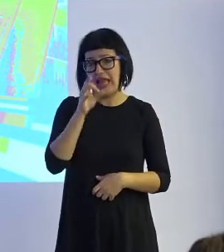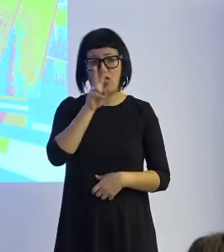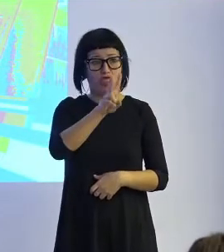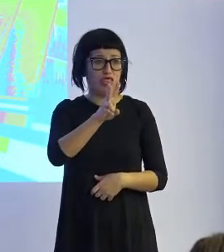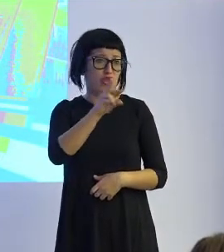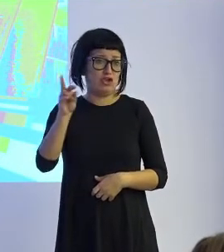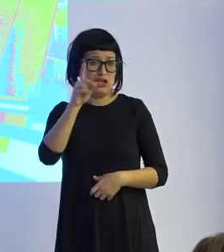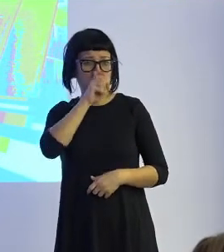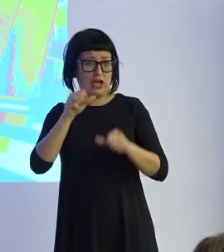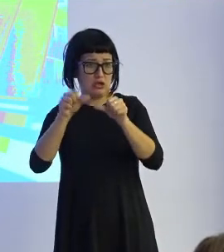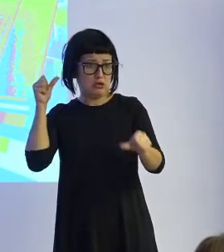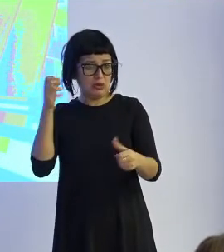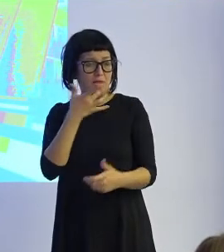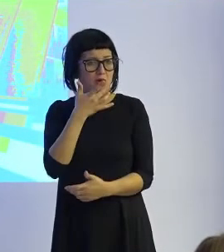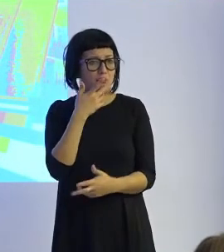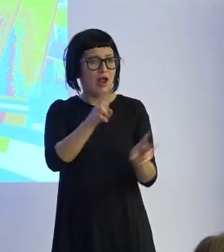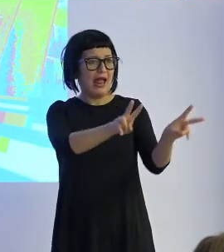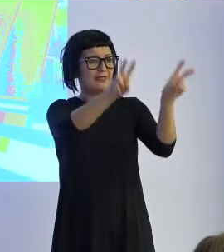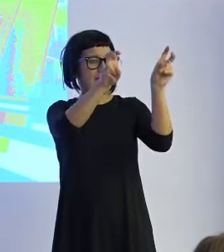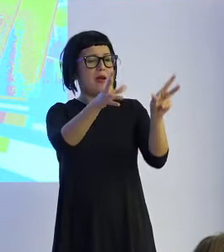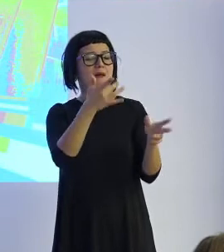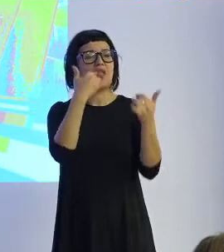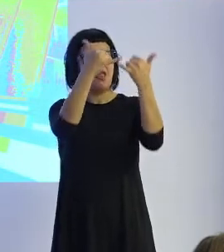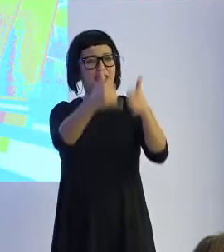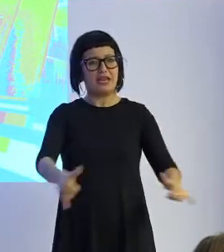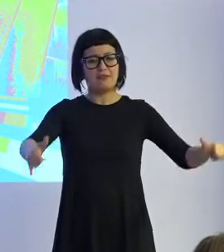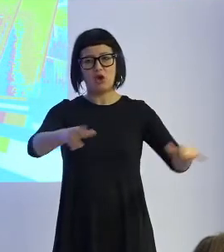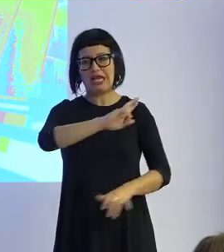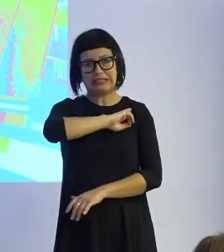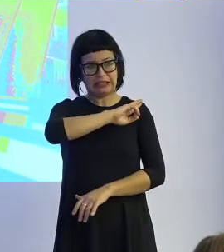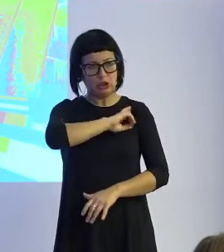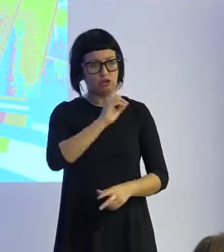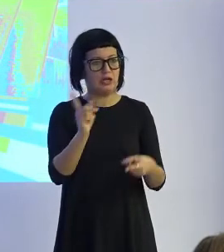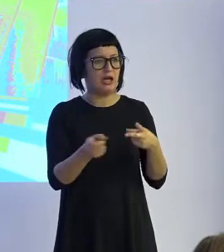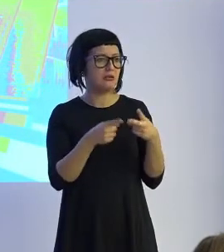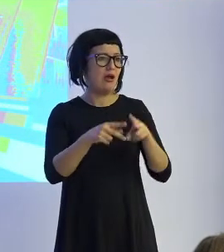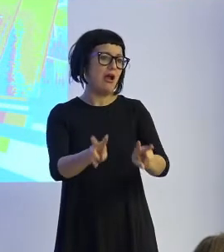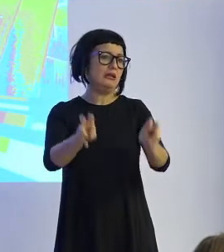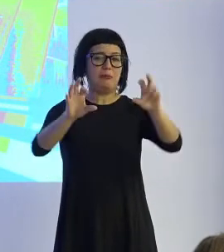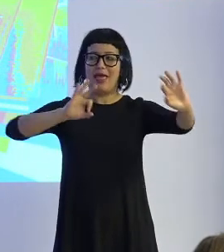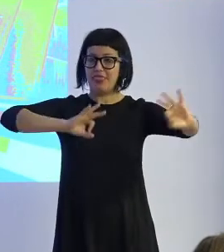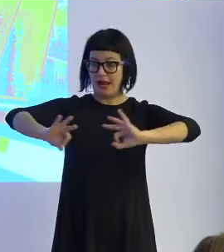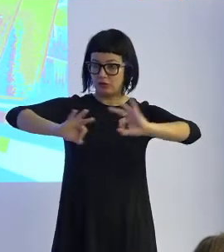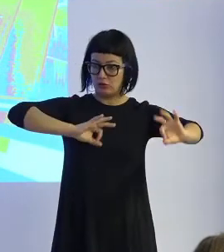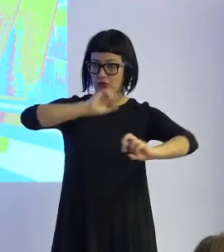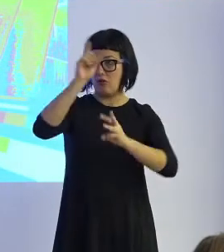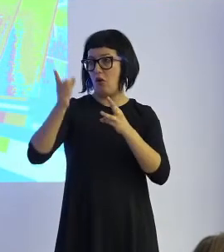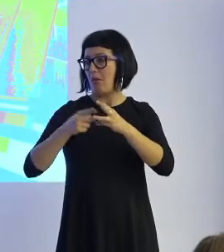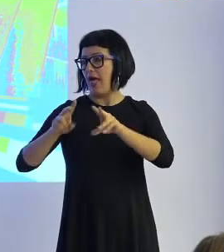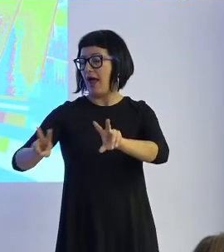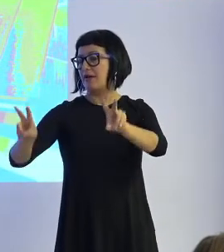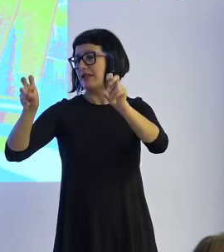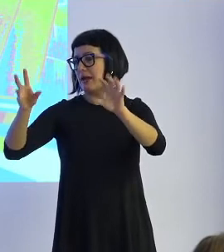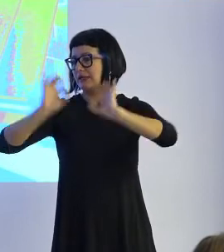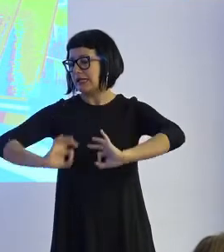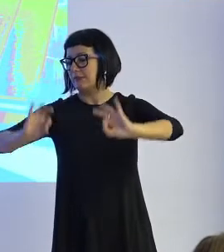ejemplo para temas de ceremonias religiosas para temas de teatro y para temas muy